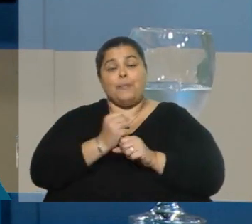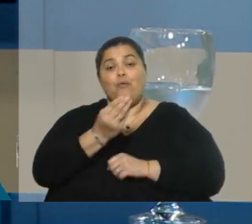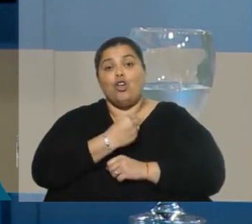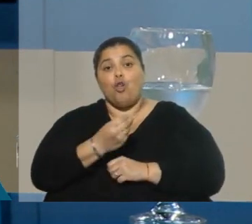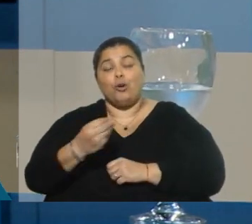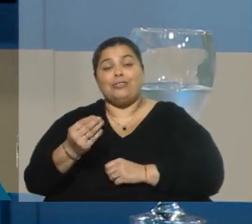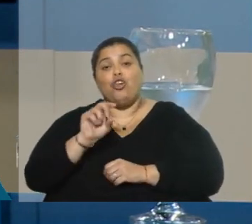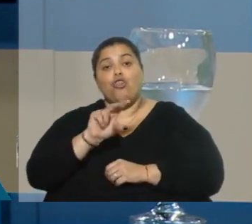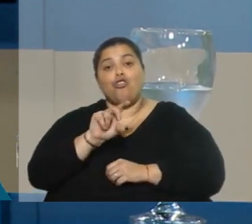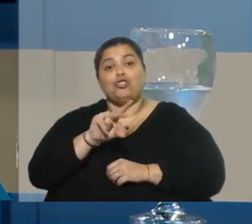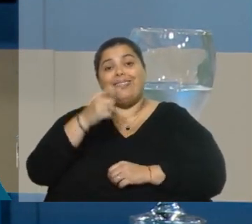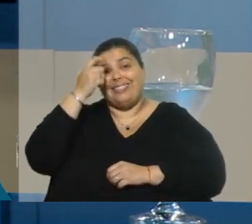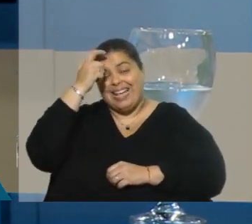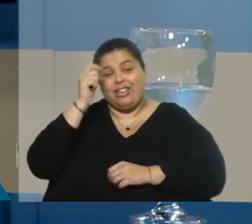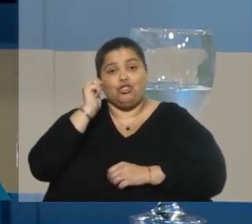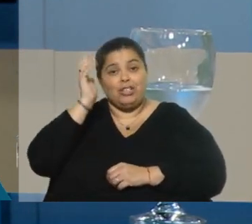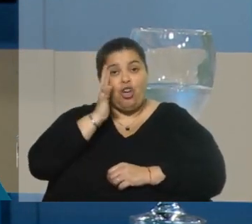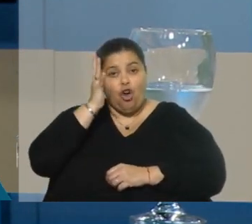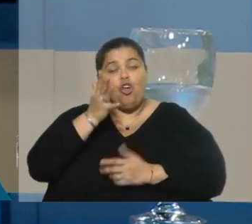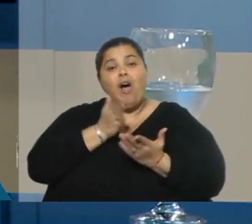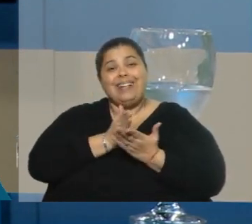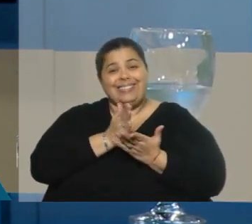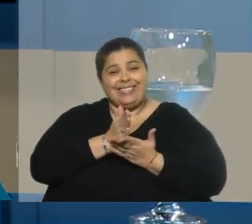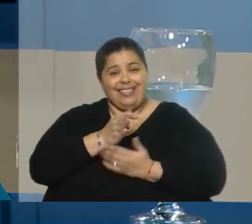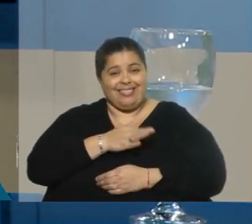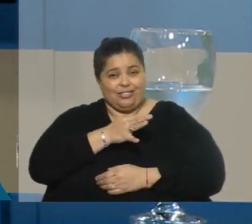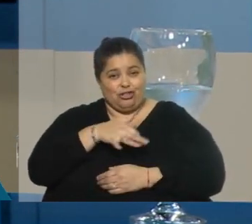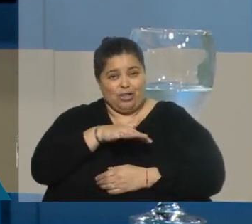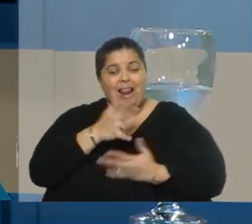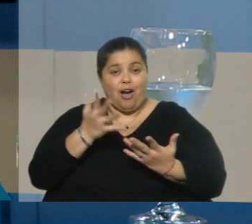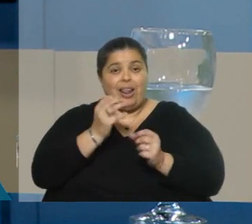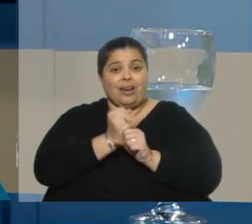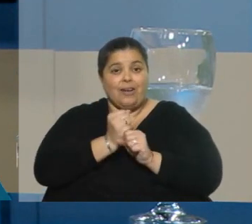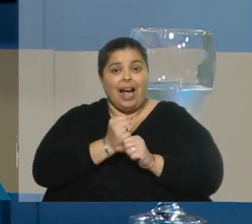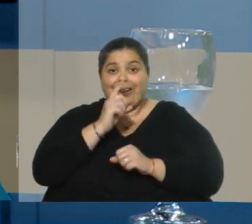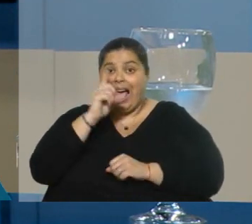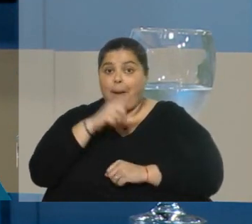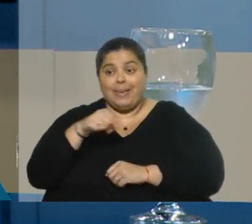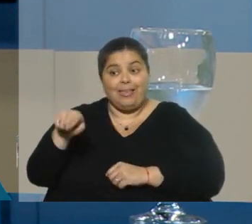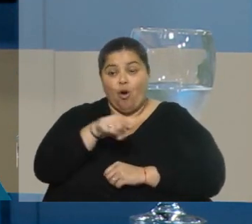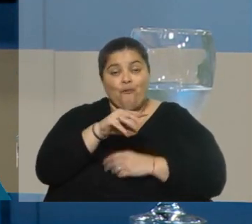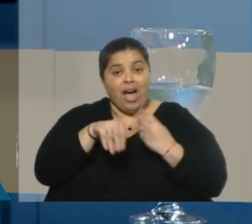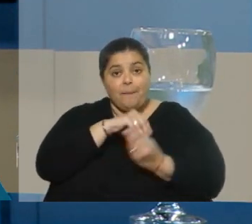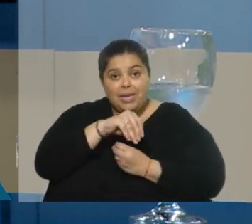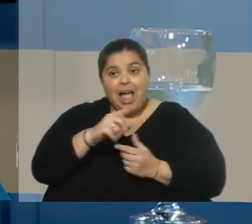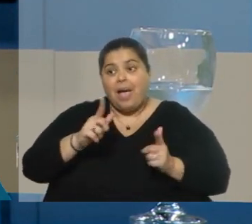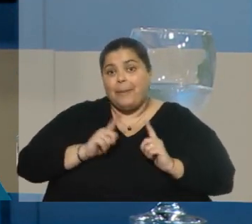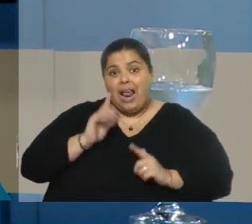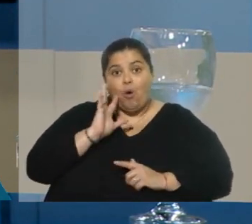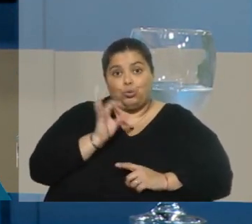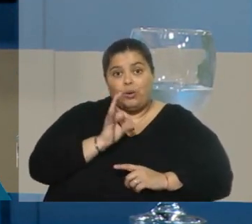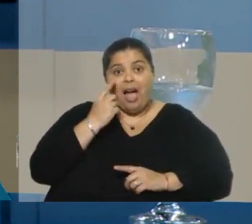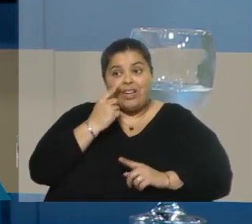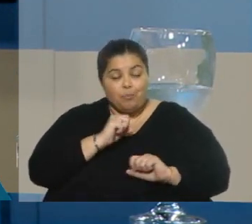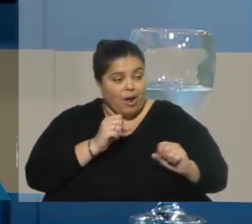psicólogos y asistentes sociales, porque ahora hay que trabajar rápidamente con esas familias que están esperando la oportunidad para poder vincular a niños